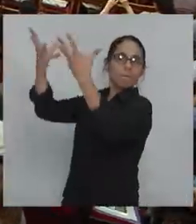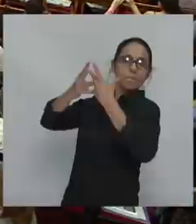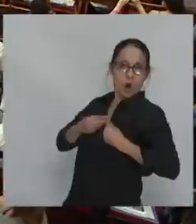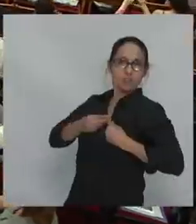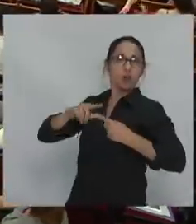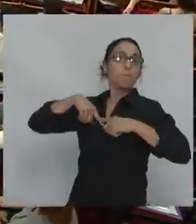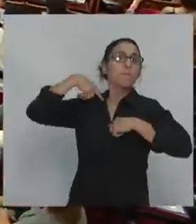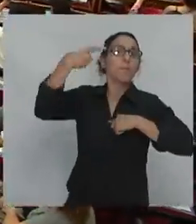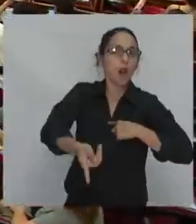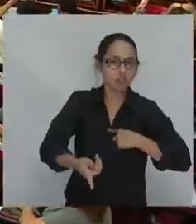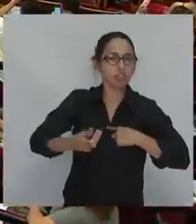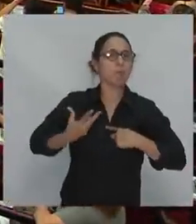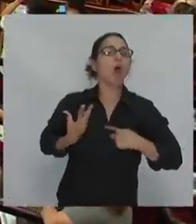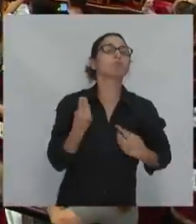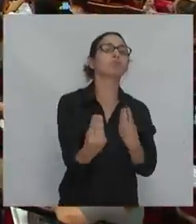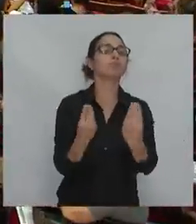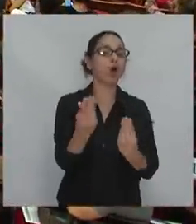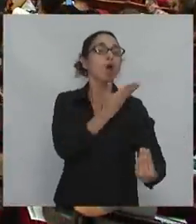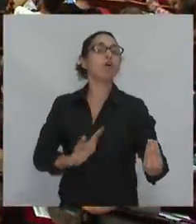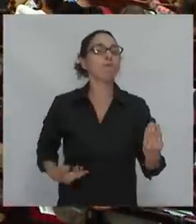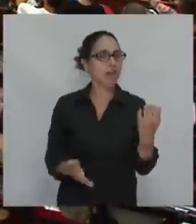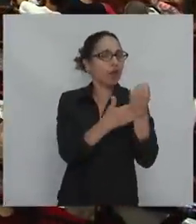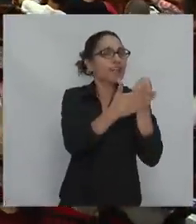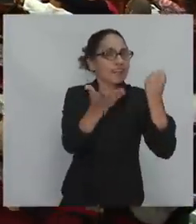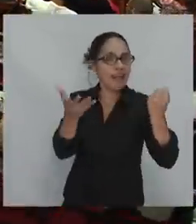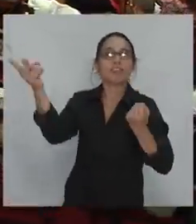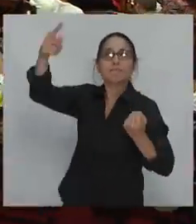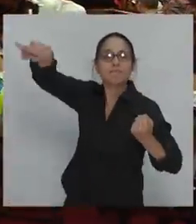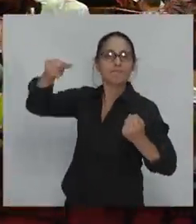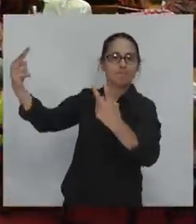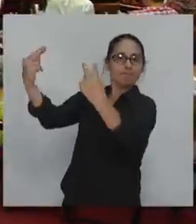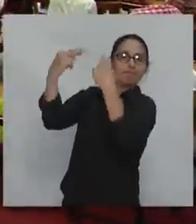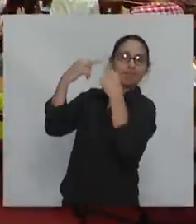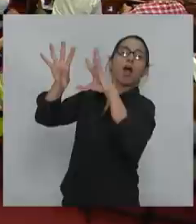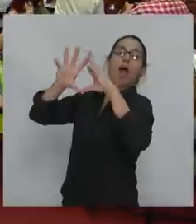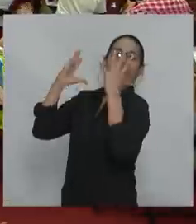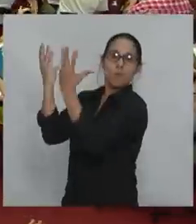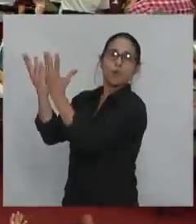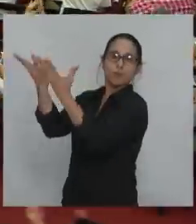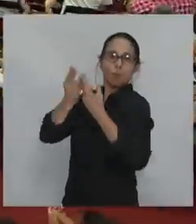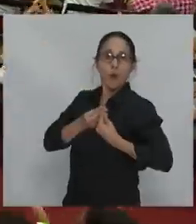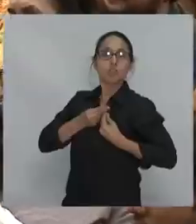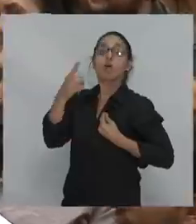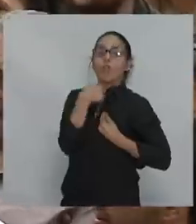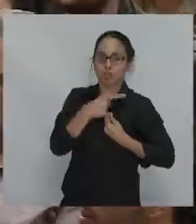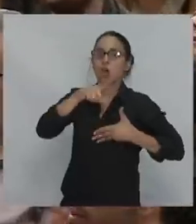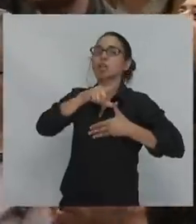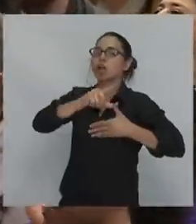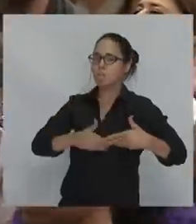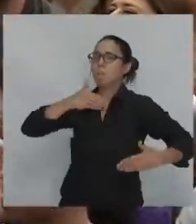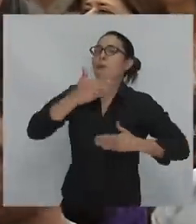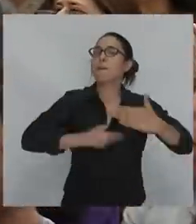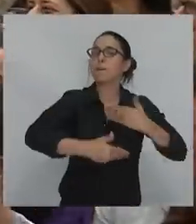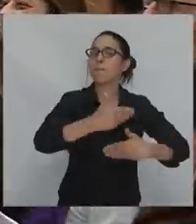pueda ensamblarse con una oleada con intendental y mundial que nos permita avanzar mucho más adelante los